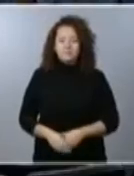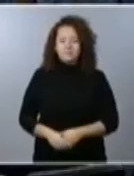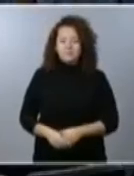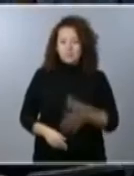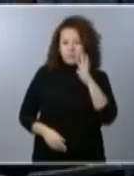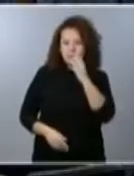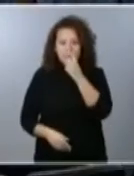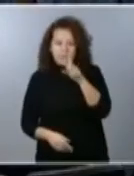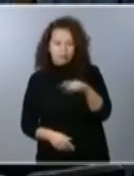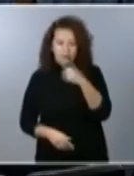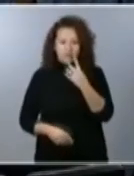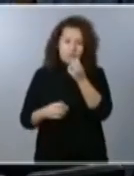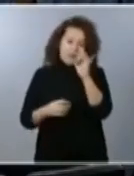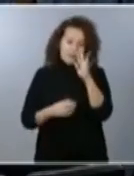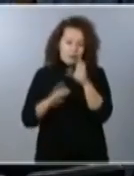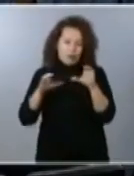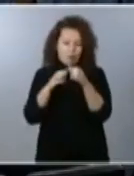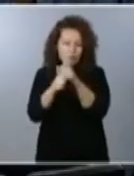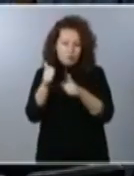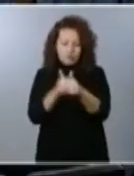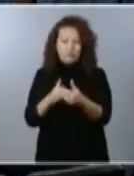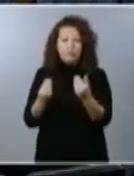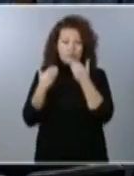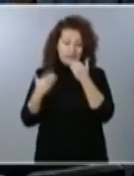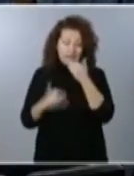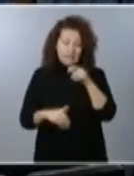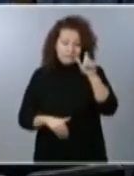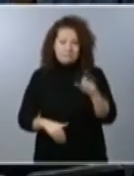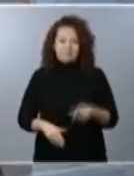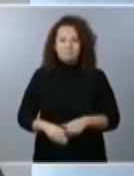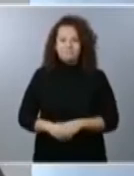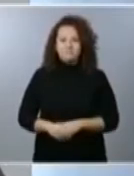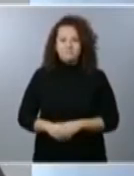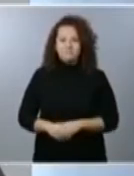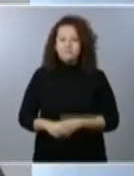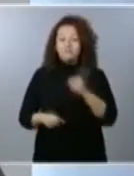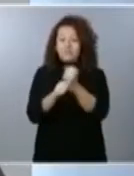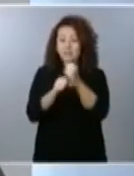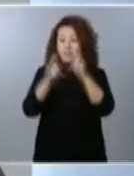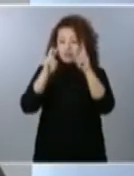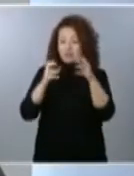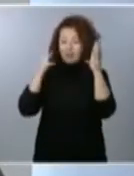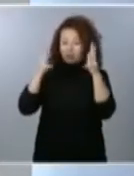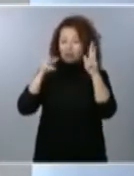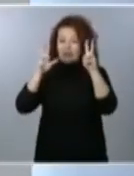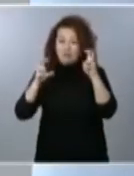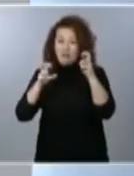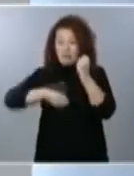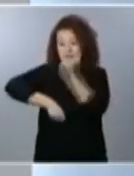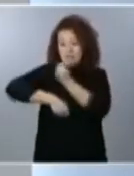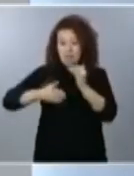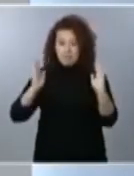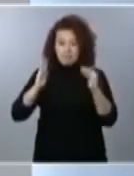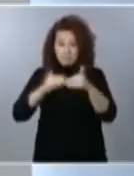Pues, no, del trabajo en materia de recomendaciones para Navidad, es lo que le he comentado, hay una